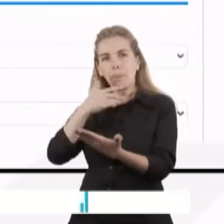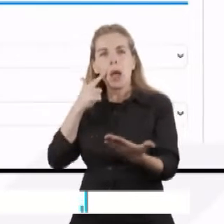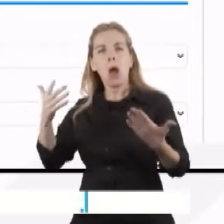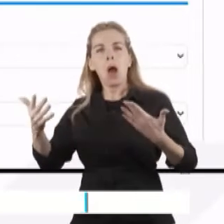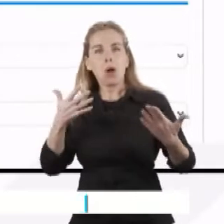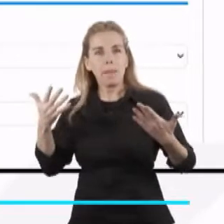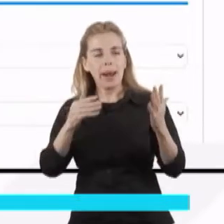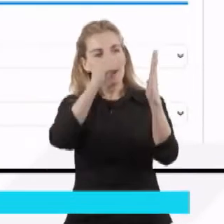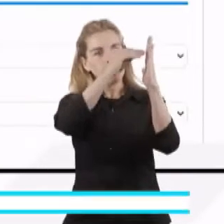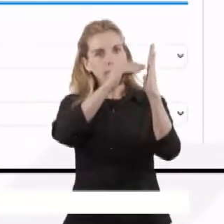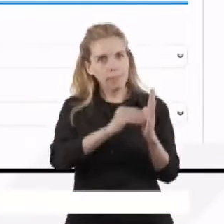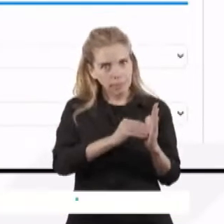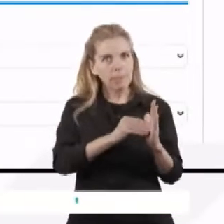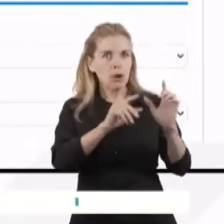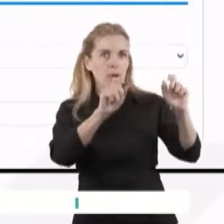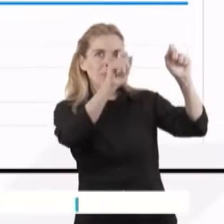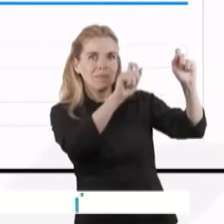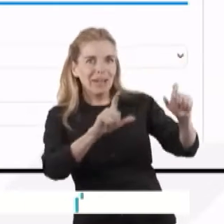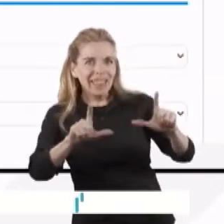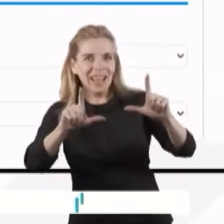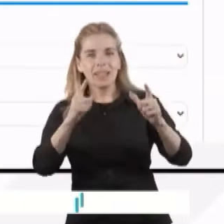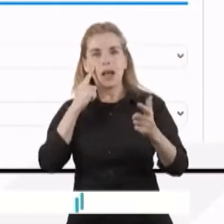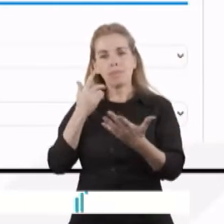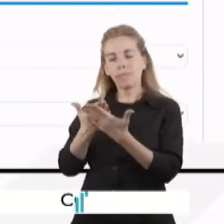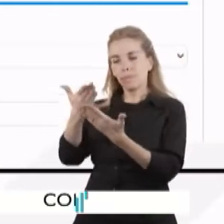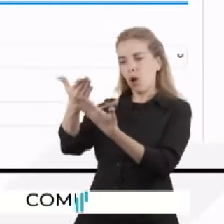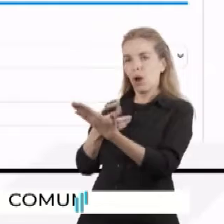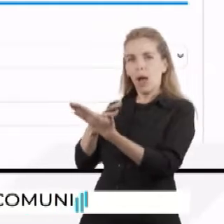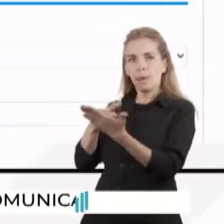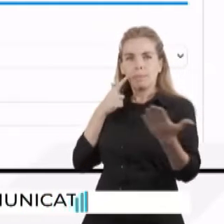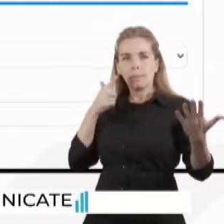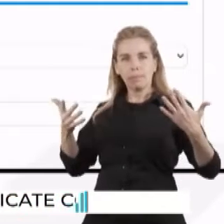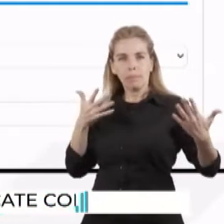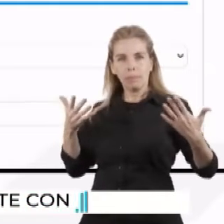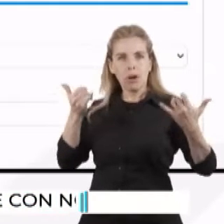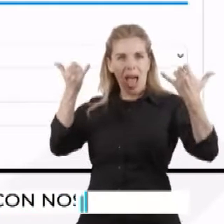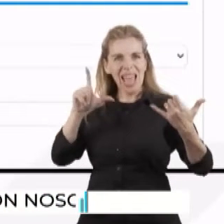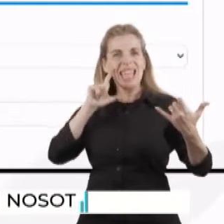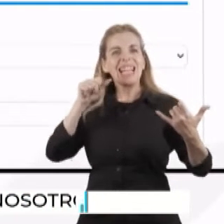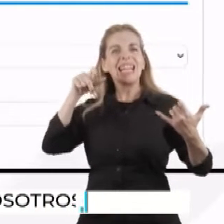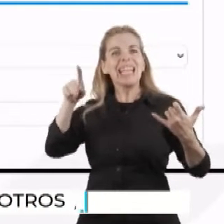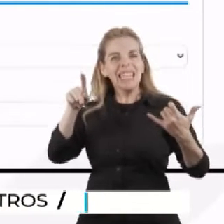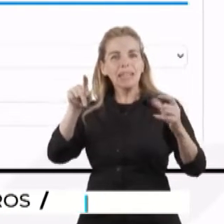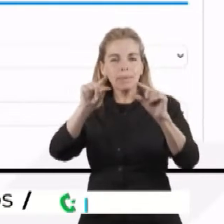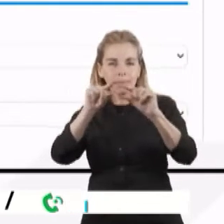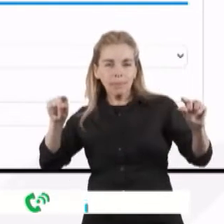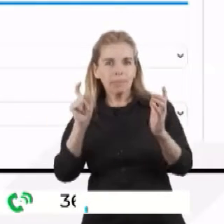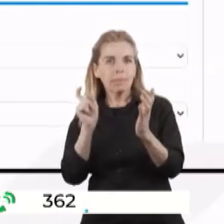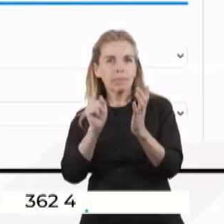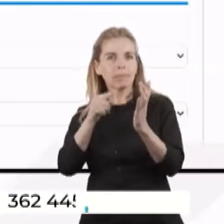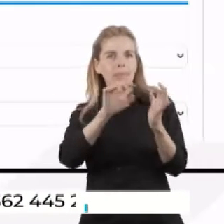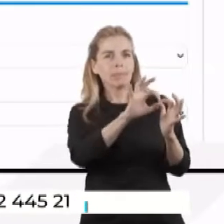porque hay un link que remite a imágenes de cada una de las facturas según la distribuidora de energía eléctrica o de gas natural que cada